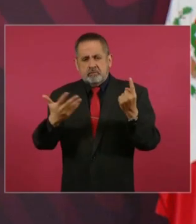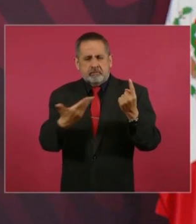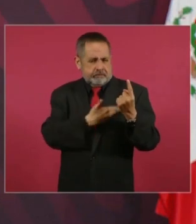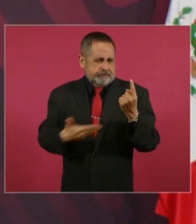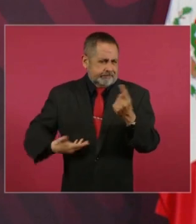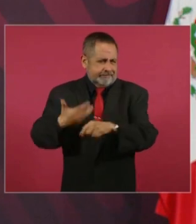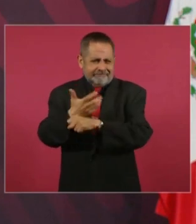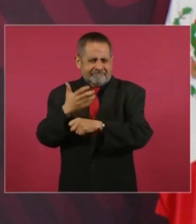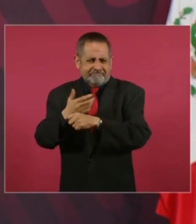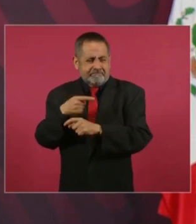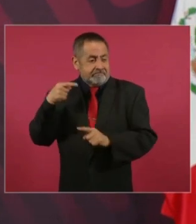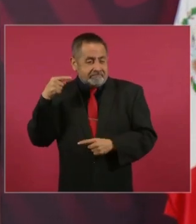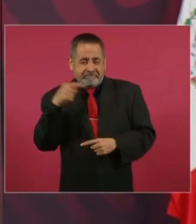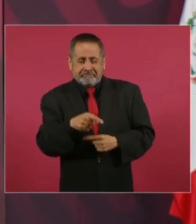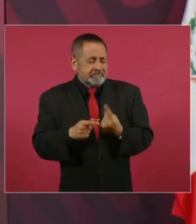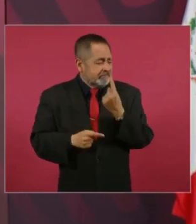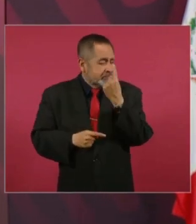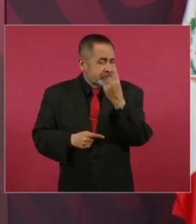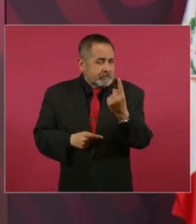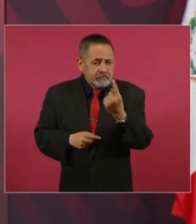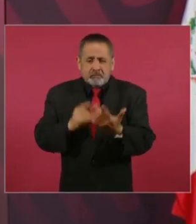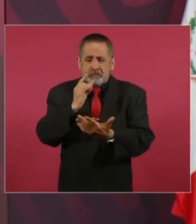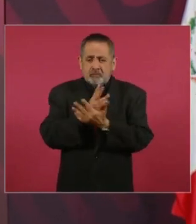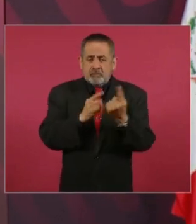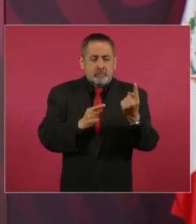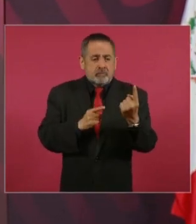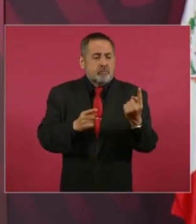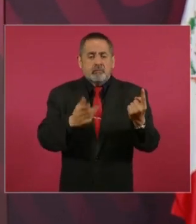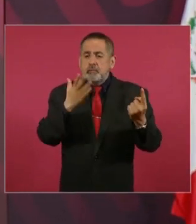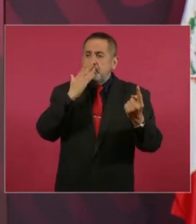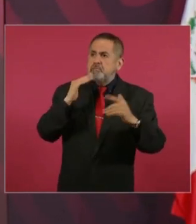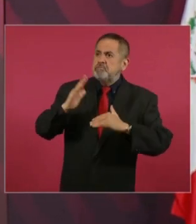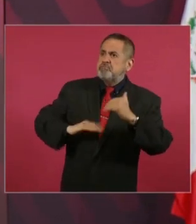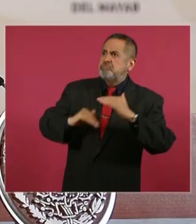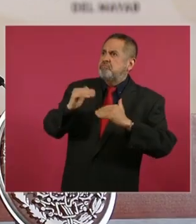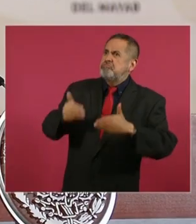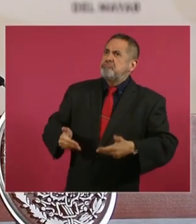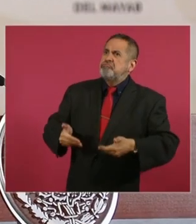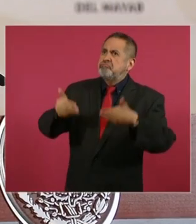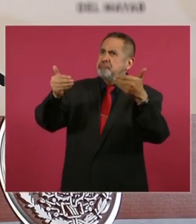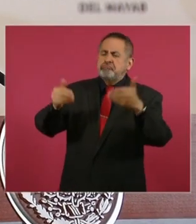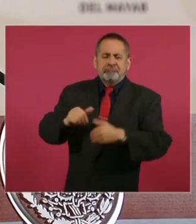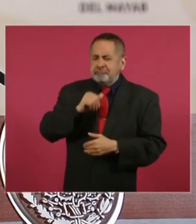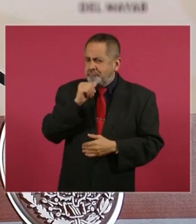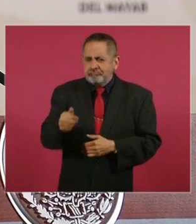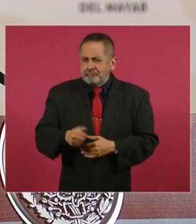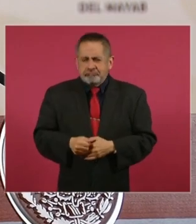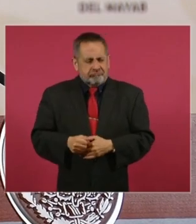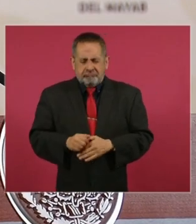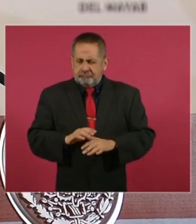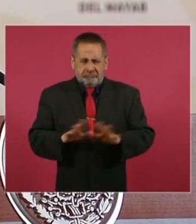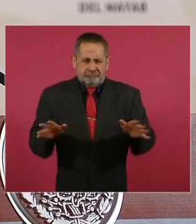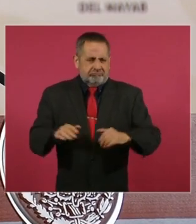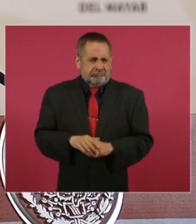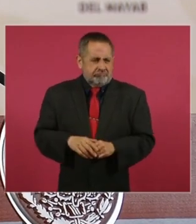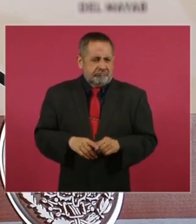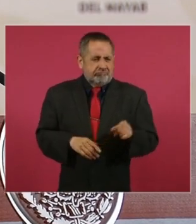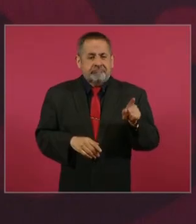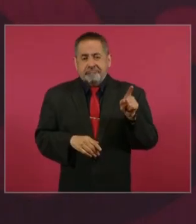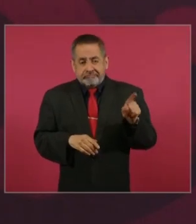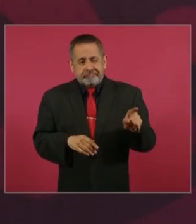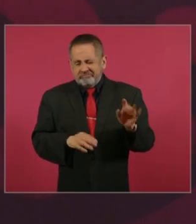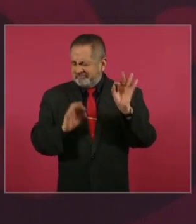últimos tiempos que no ha hecho muro, mucho menos